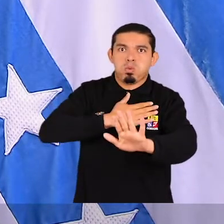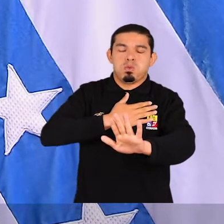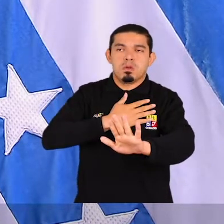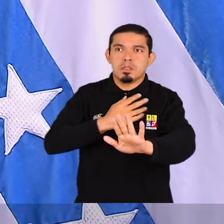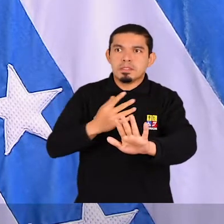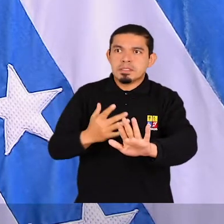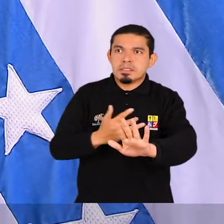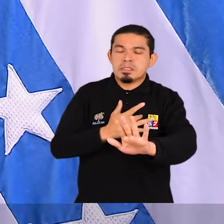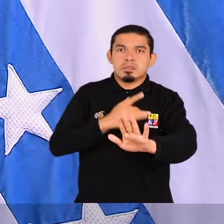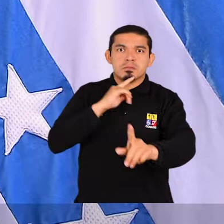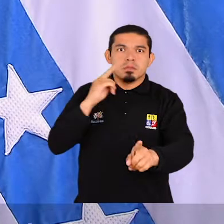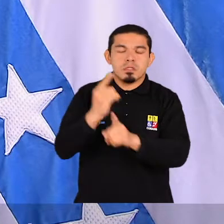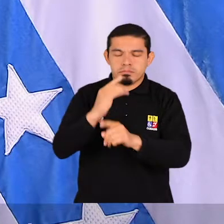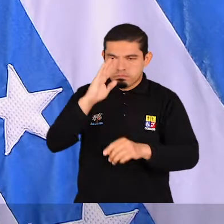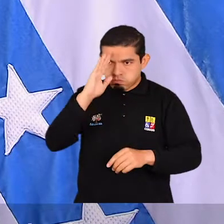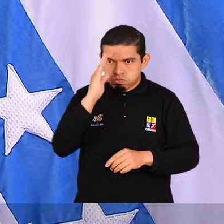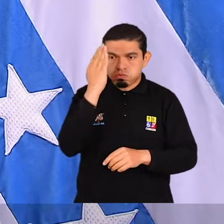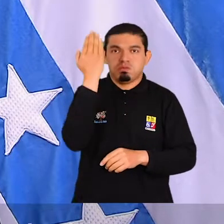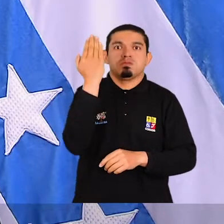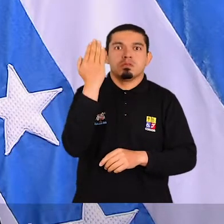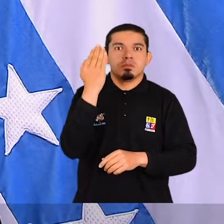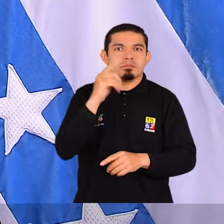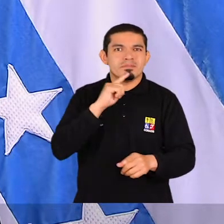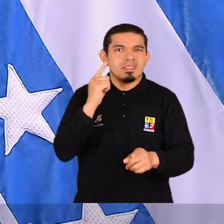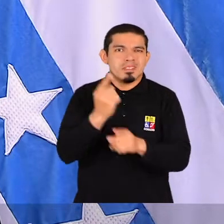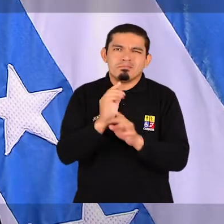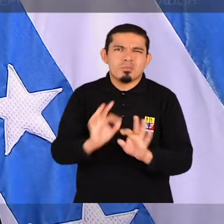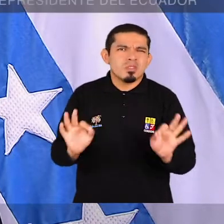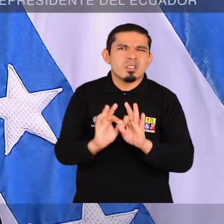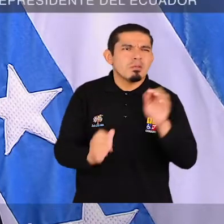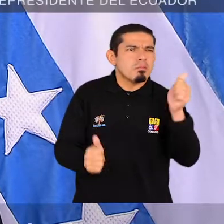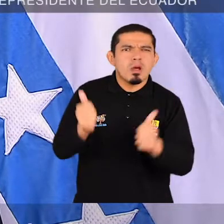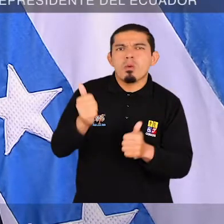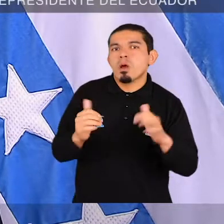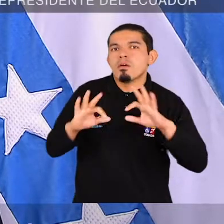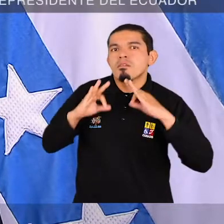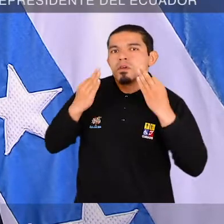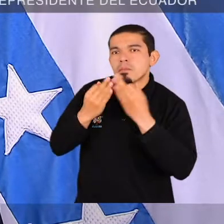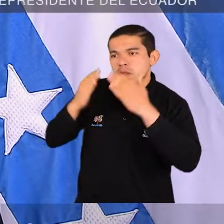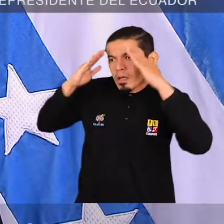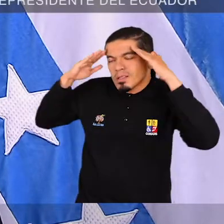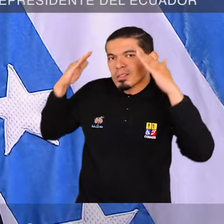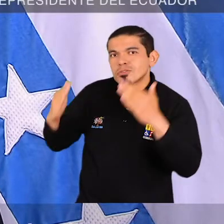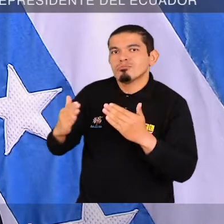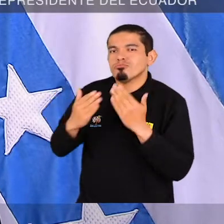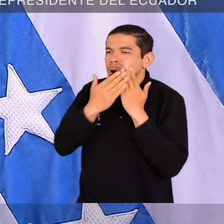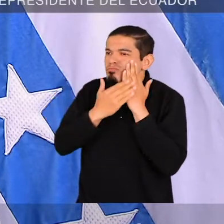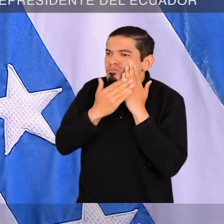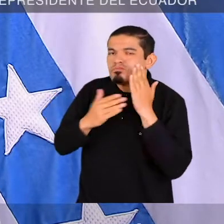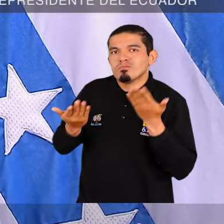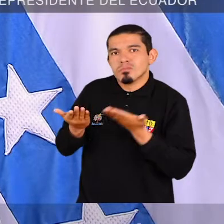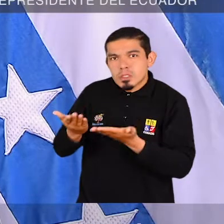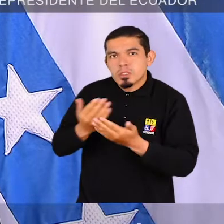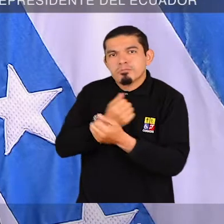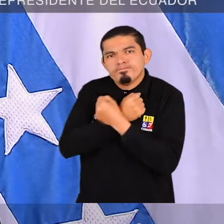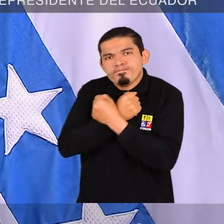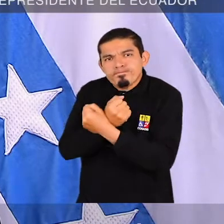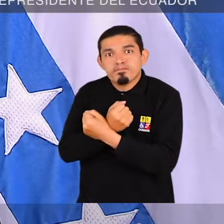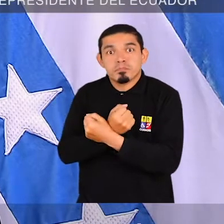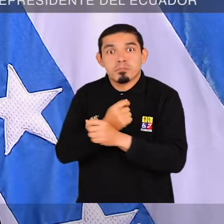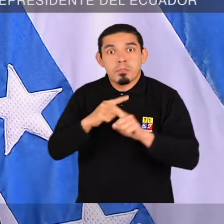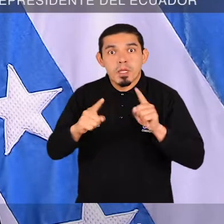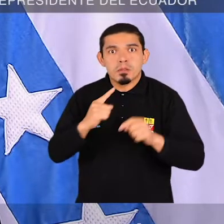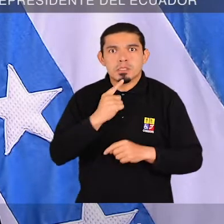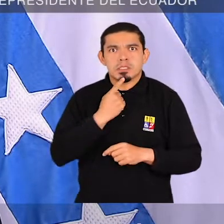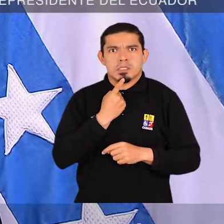despiertan, nos ayudan a darnos cuenta de lo que verdaderamente importa, nuestras familias y seres queridos, y de que si no nos tomamos las cosas